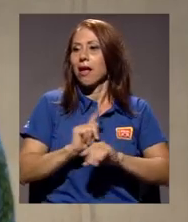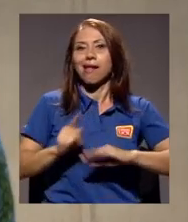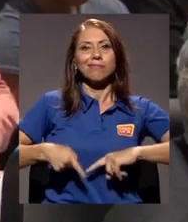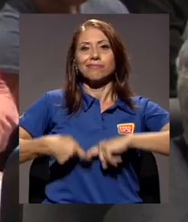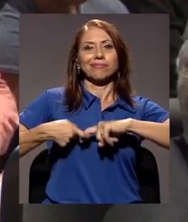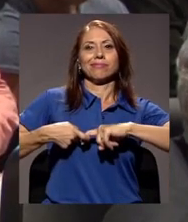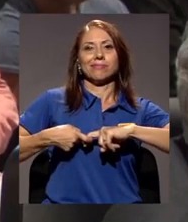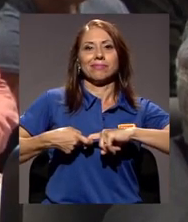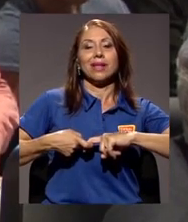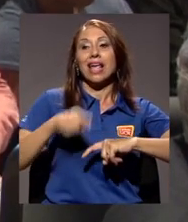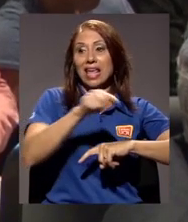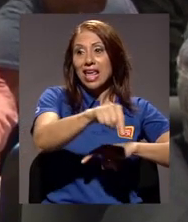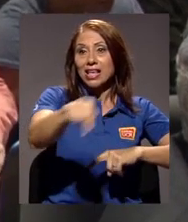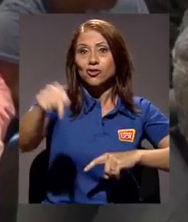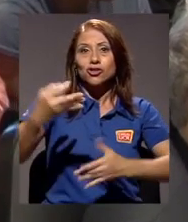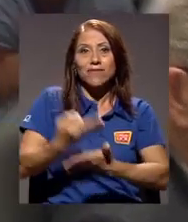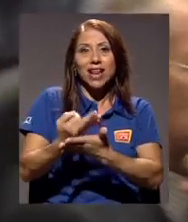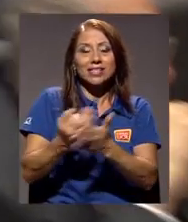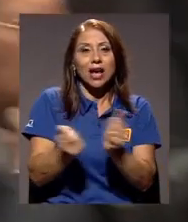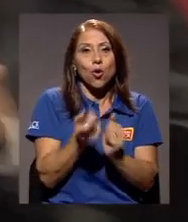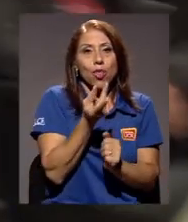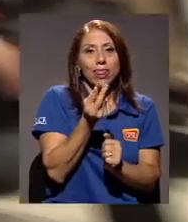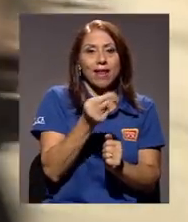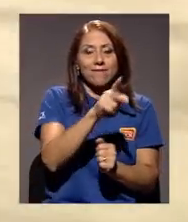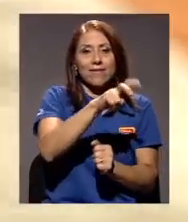financian con transferencias del Estado.